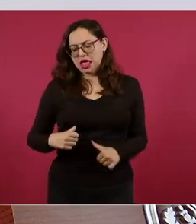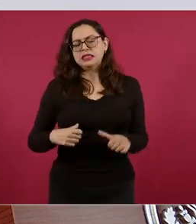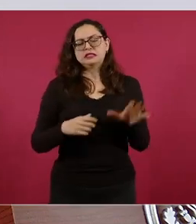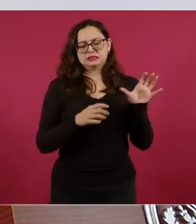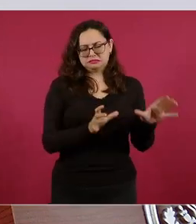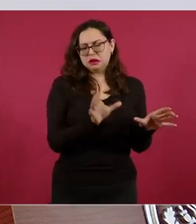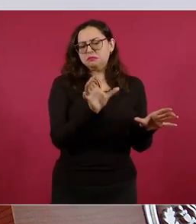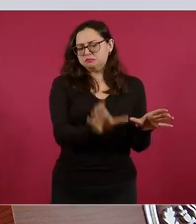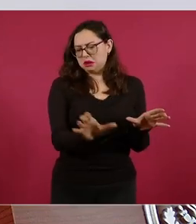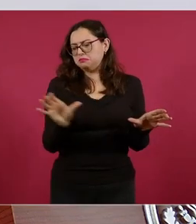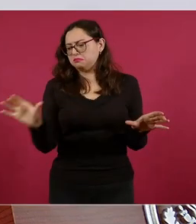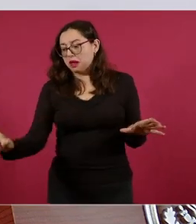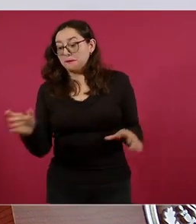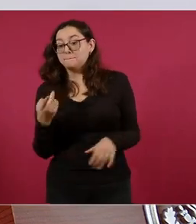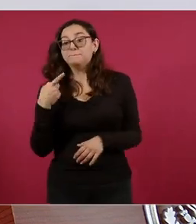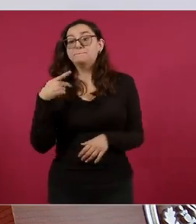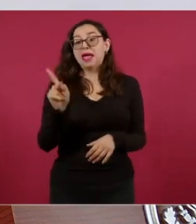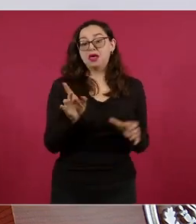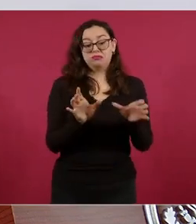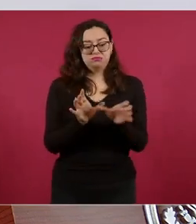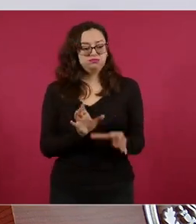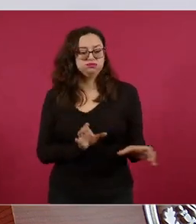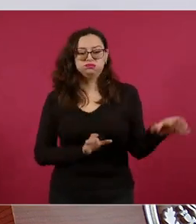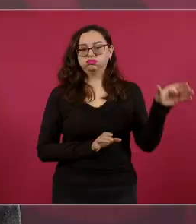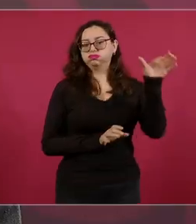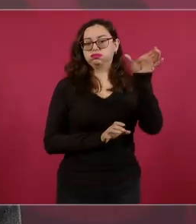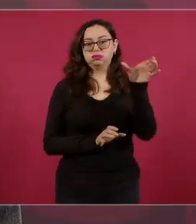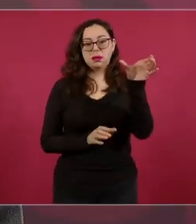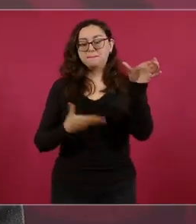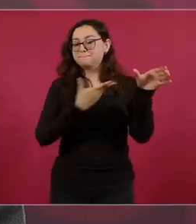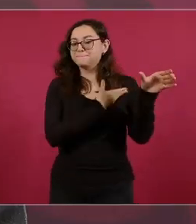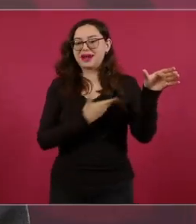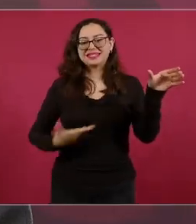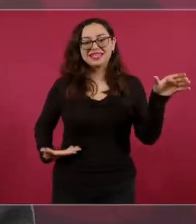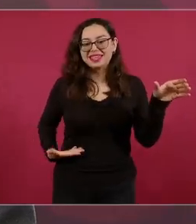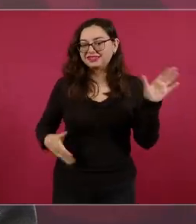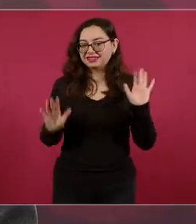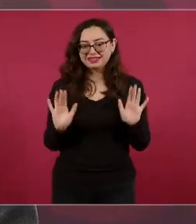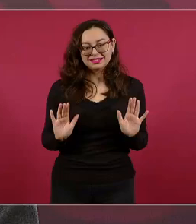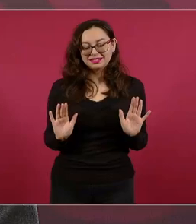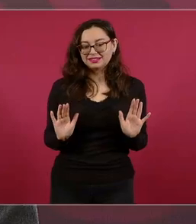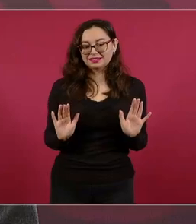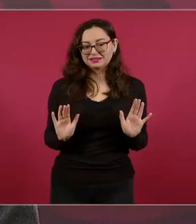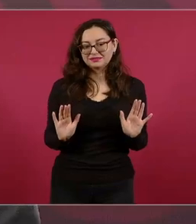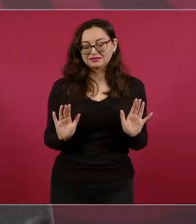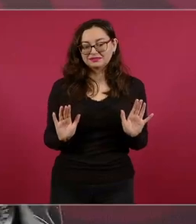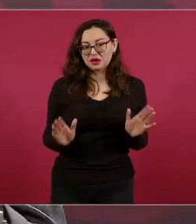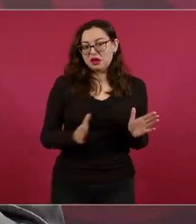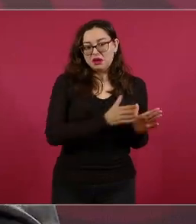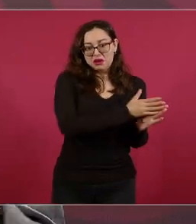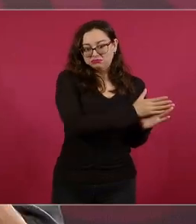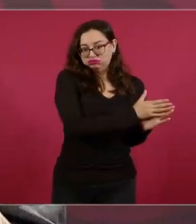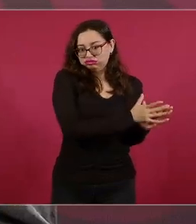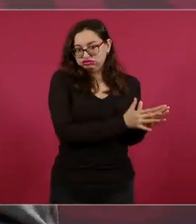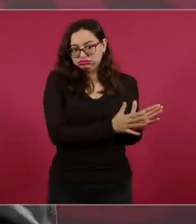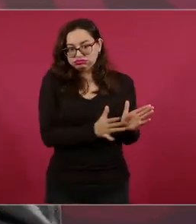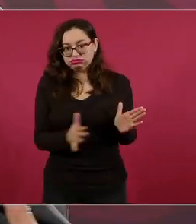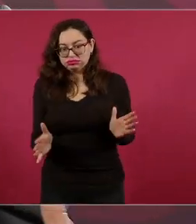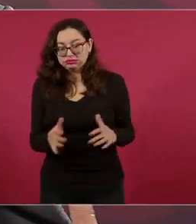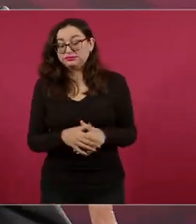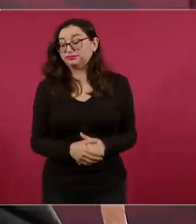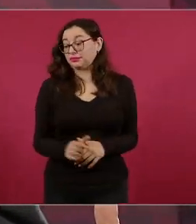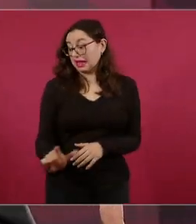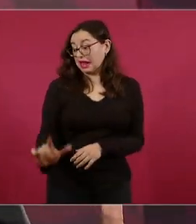ahora que vinieron los padres de Ayotzinapa, que les decimos,